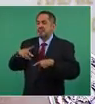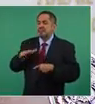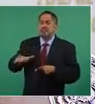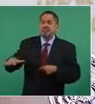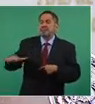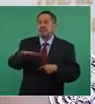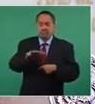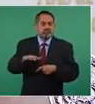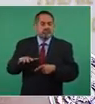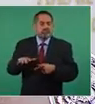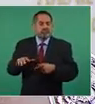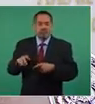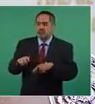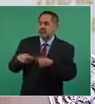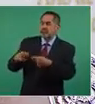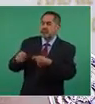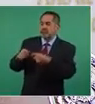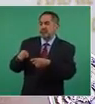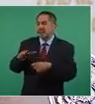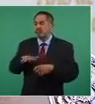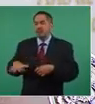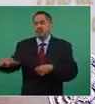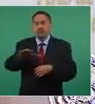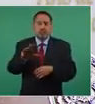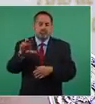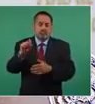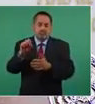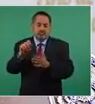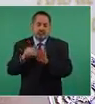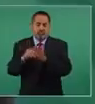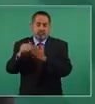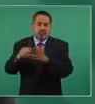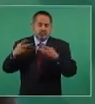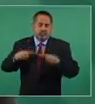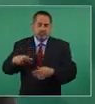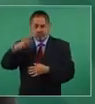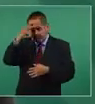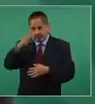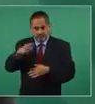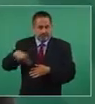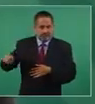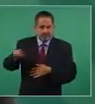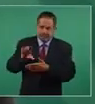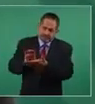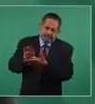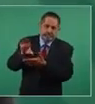de más de 60 millones de pobres que hay en el país,